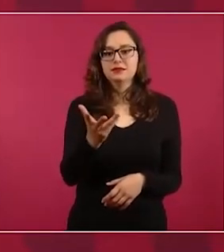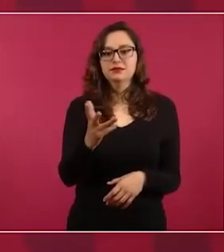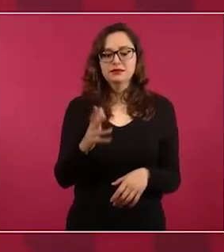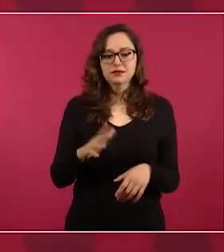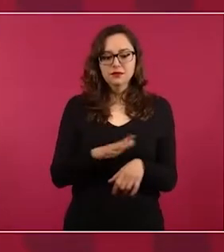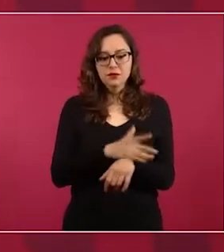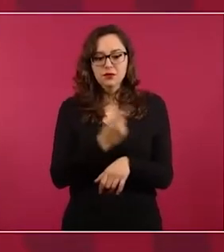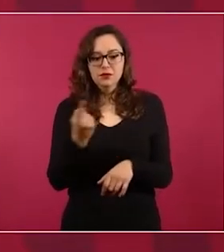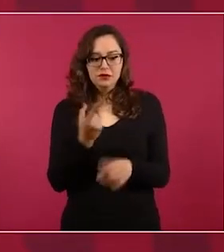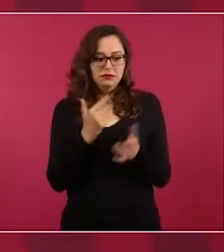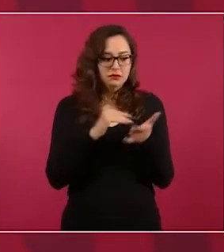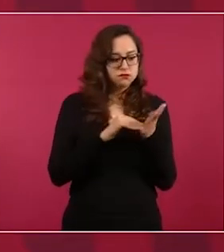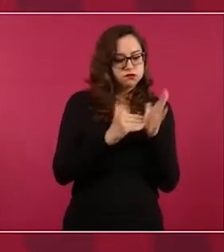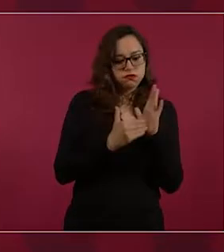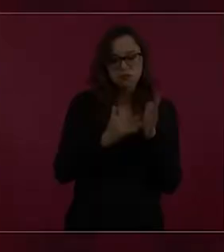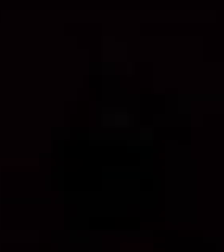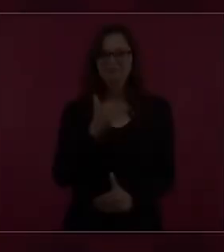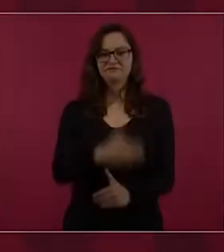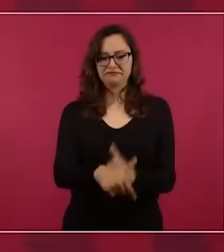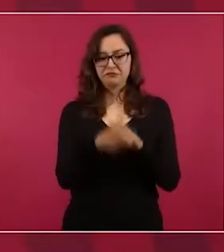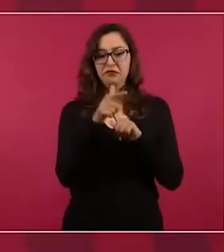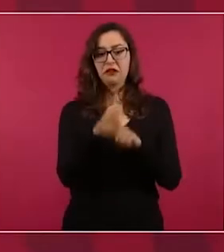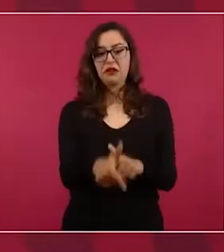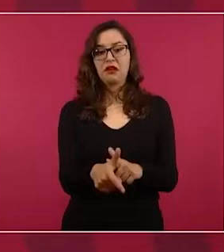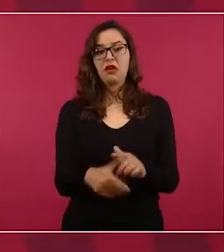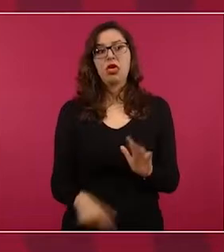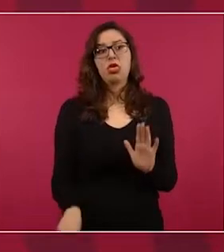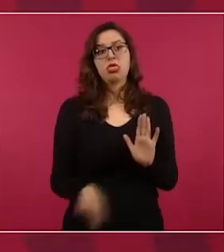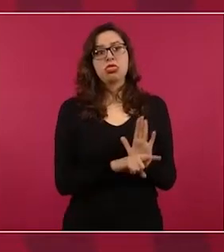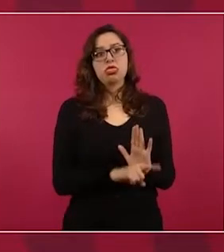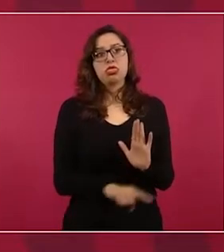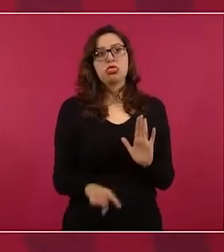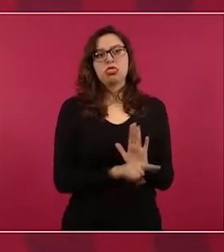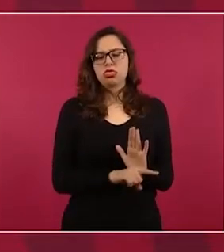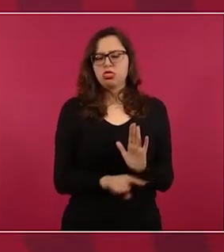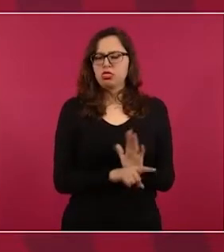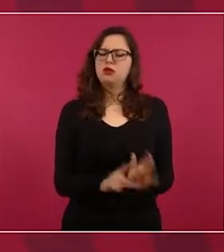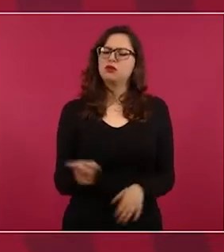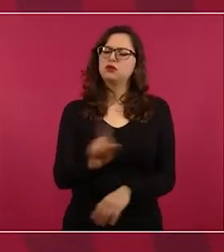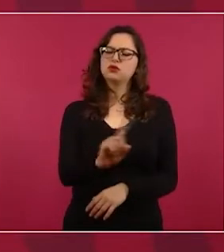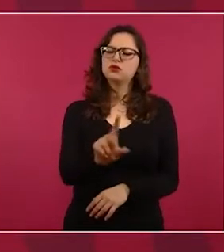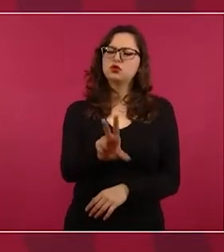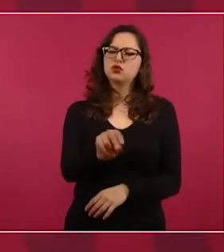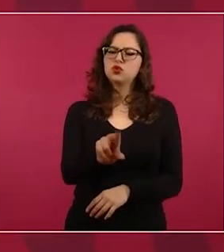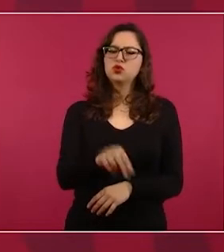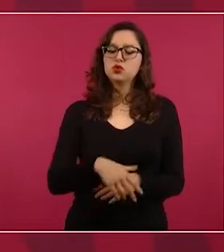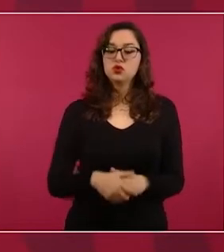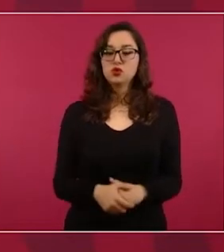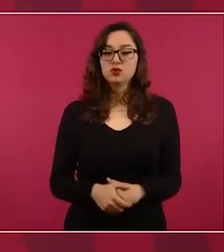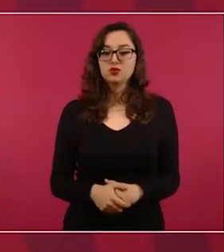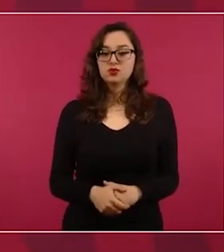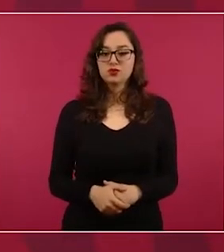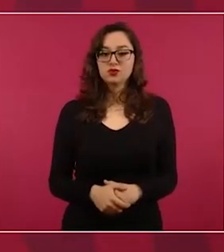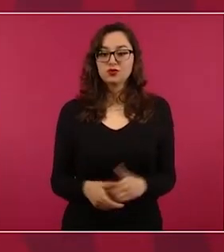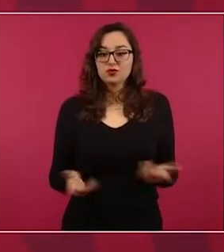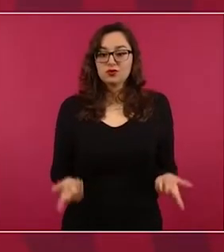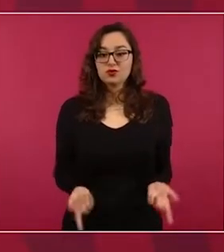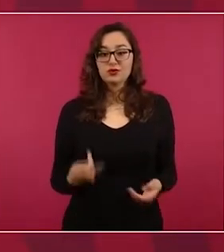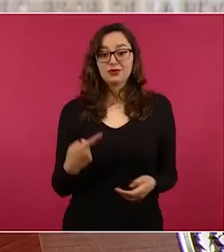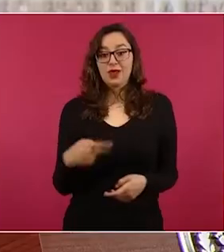de salir adelante. No les gustó el que se actuara